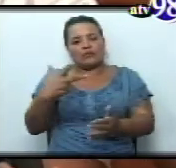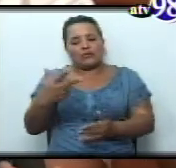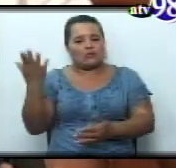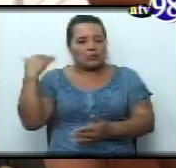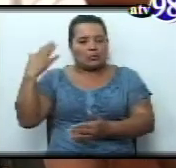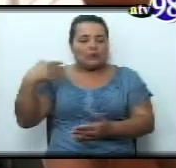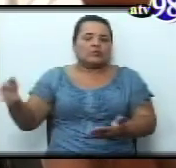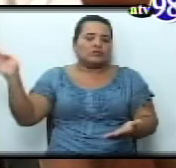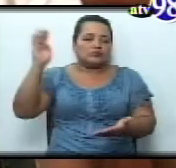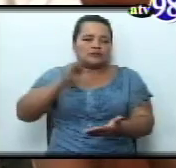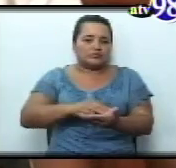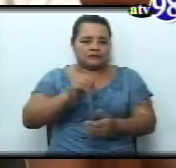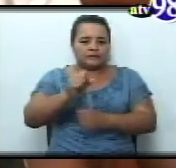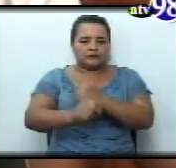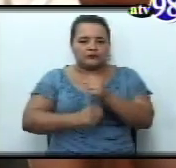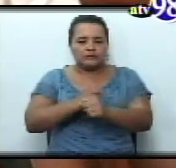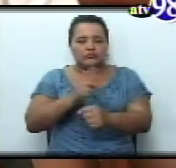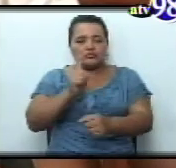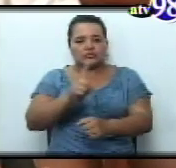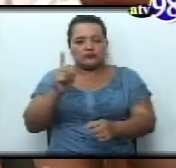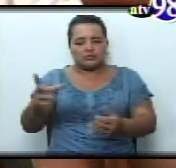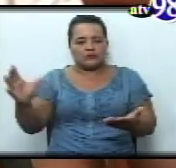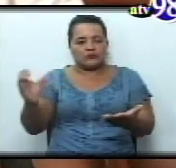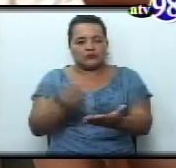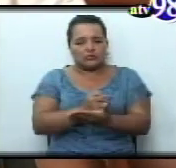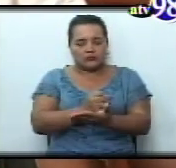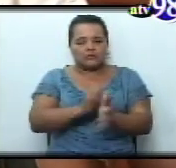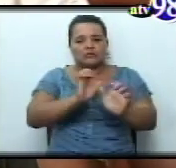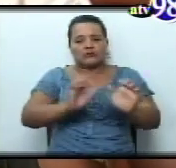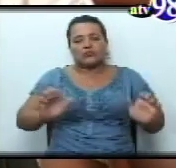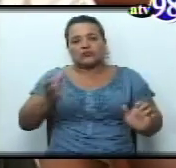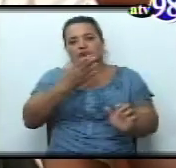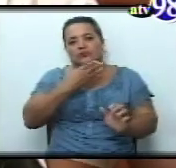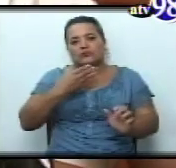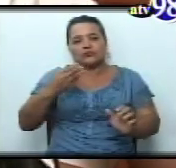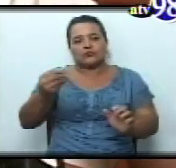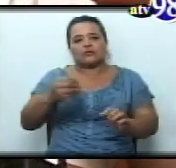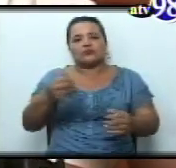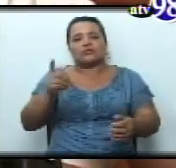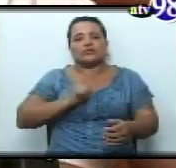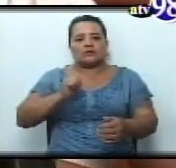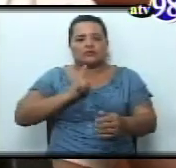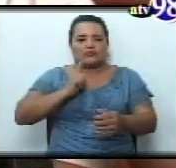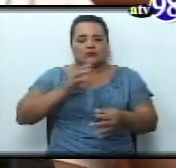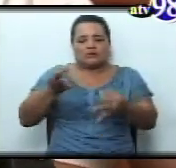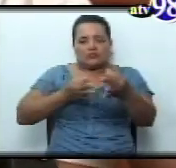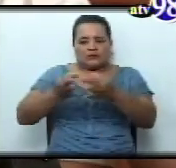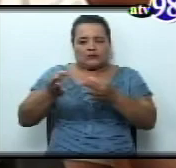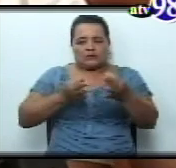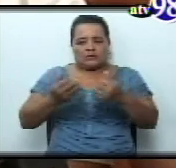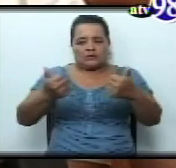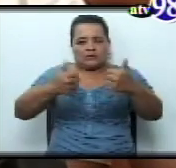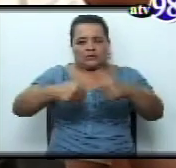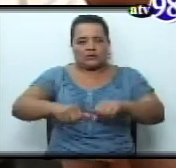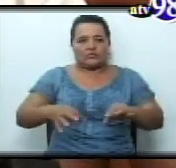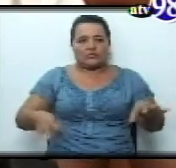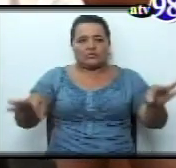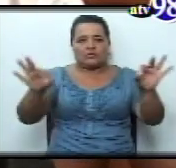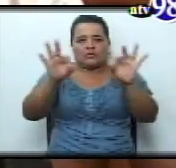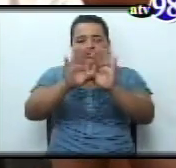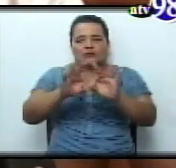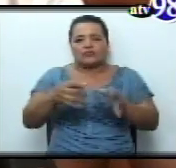inquisitivo, que era el que regía cuando entró en vigencia el Código de las Niñas y la Adolescencia, también ha sido derogado. Entonces, hay que hacer adecuaciones